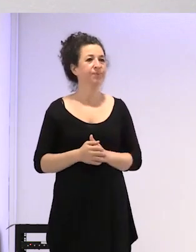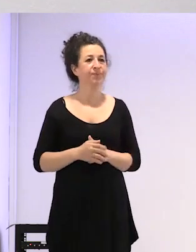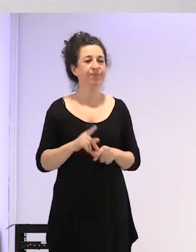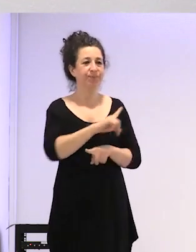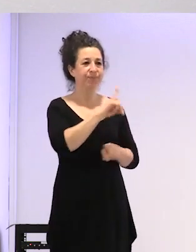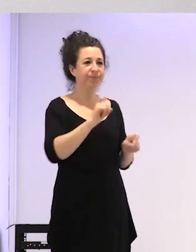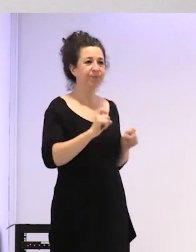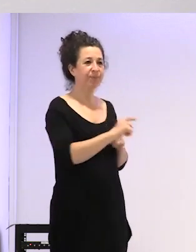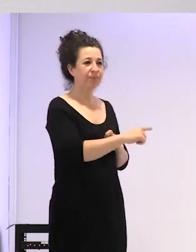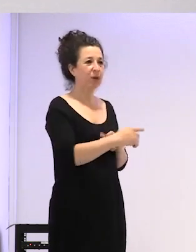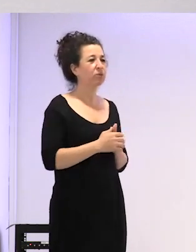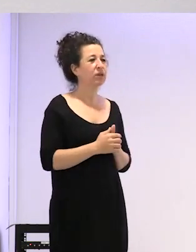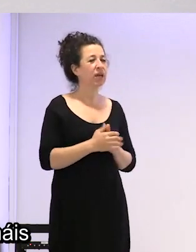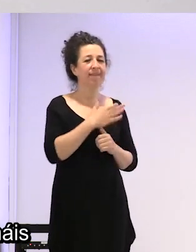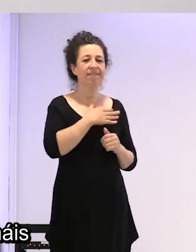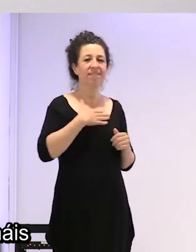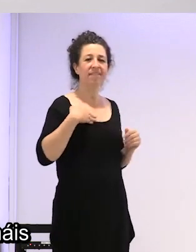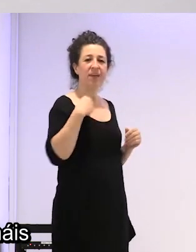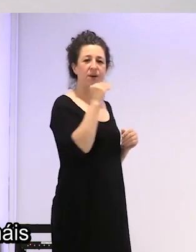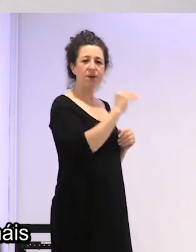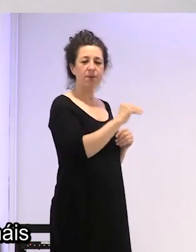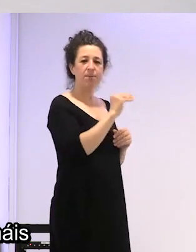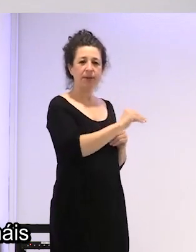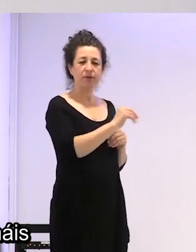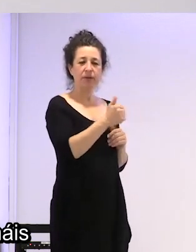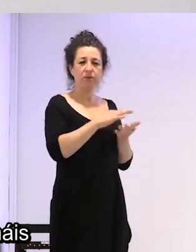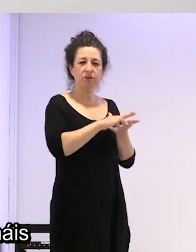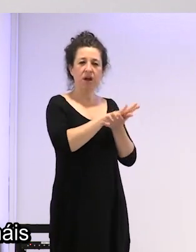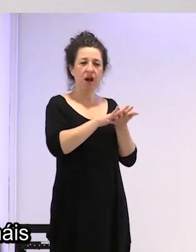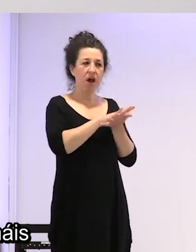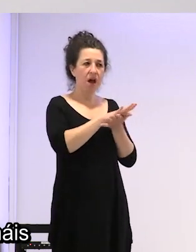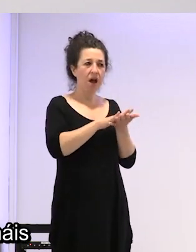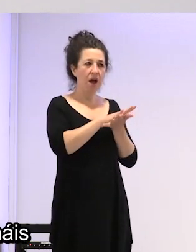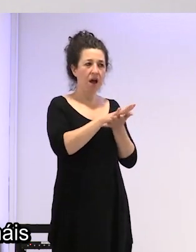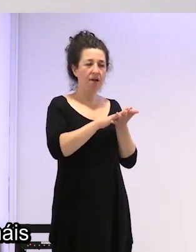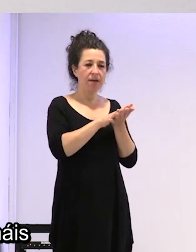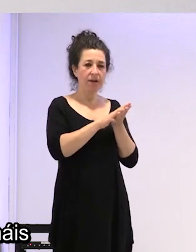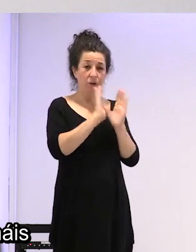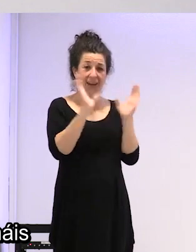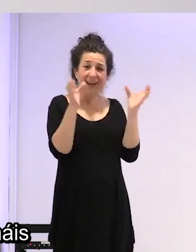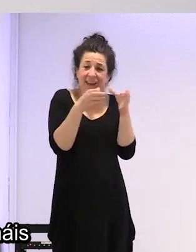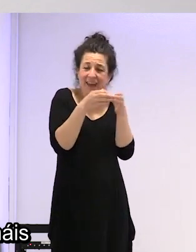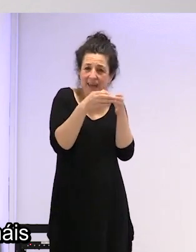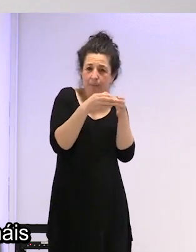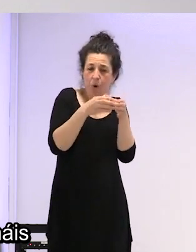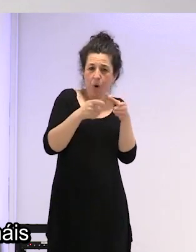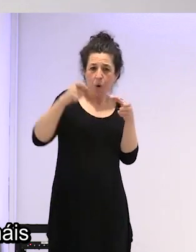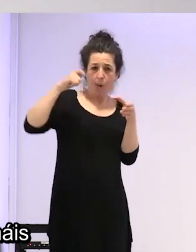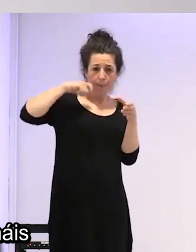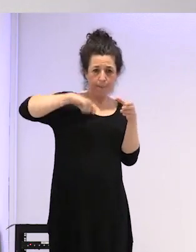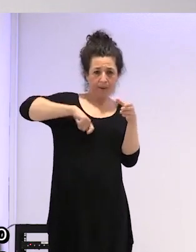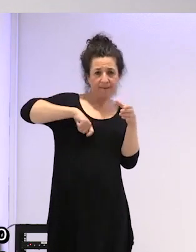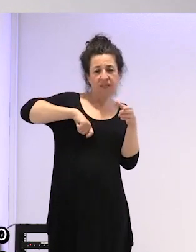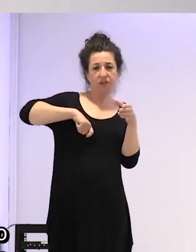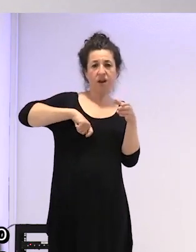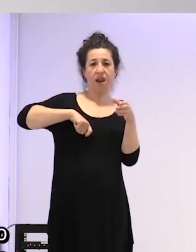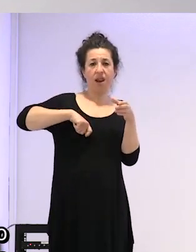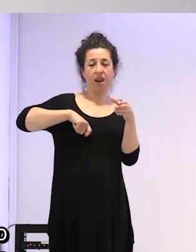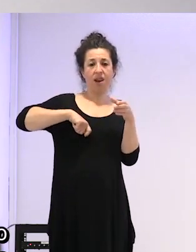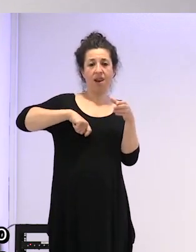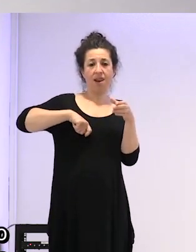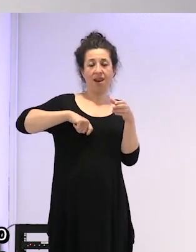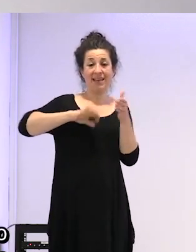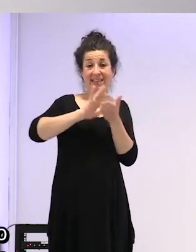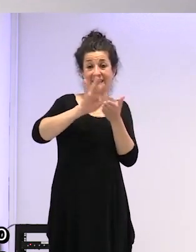yo quería preguntar si bueno has hablado un poco de que formáis de personas en el grupo de trans y